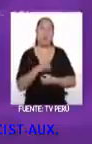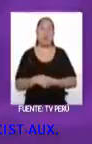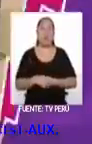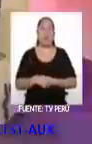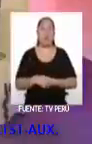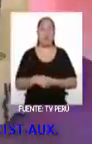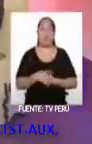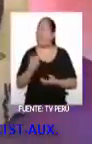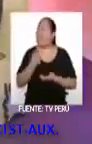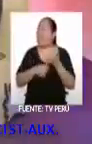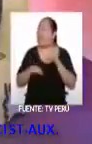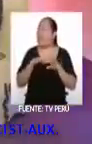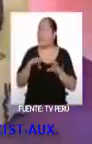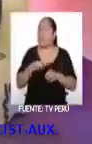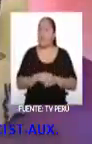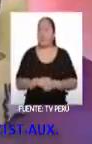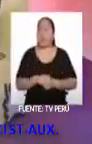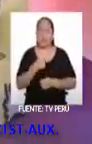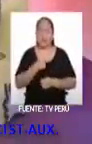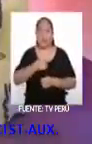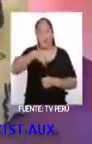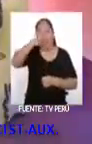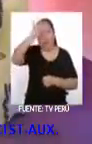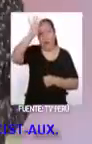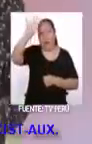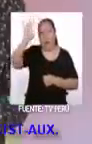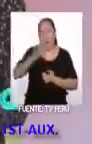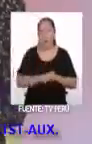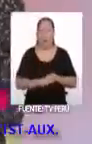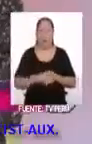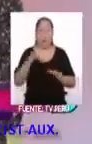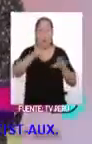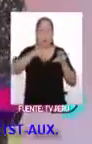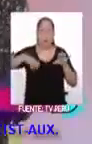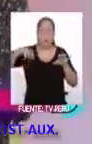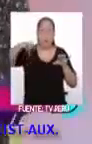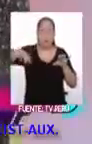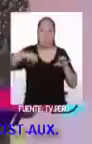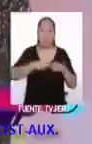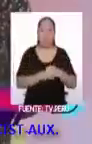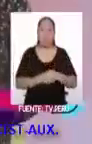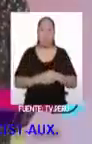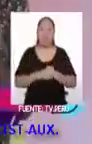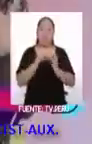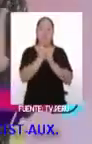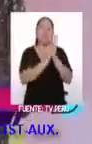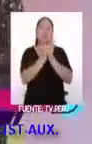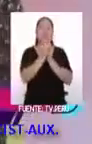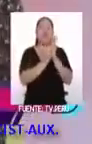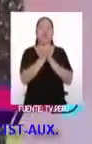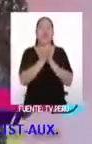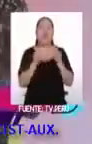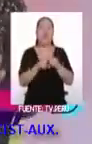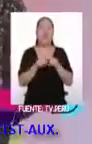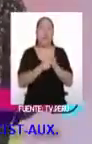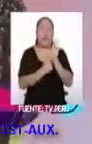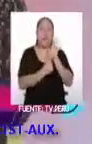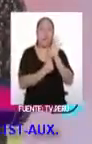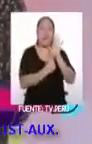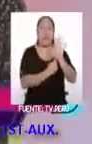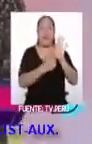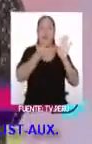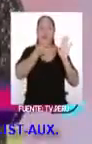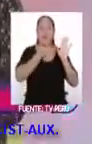¿Y a qué te dedicas? Bueno, yo soy creador de contenido en la plataforma de YouTube. También trabajo actualmente como presentador de